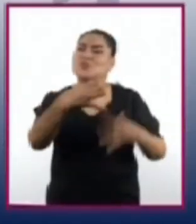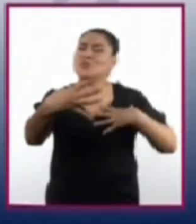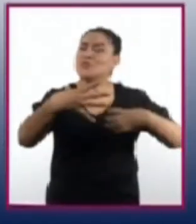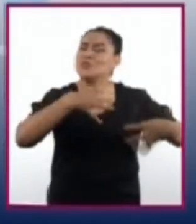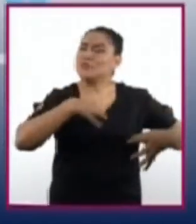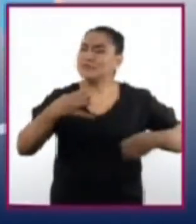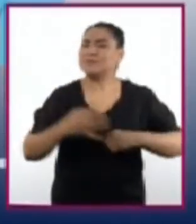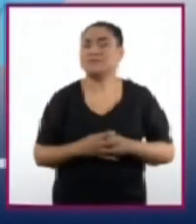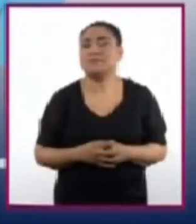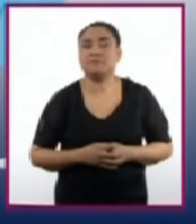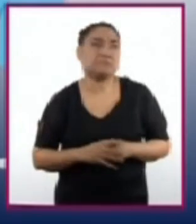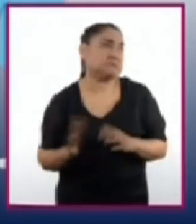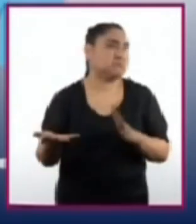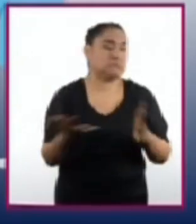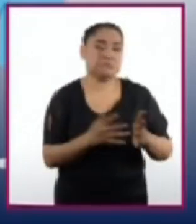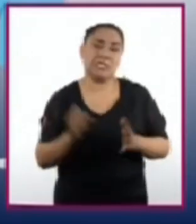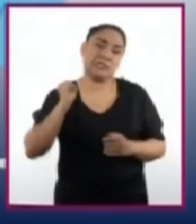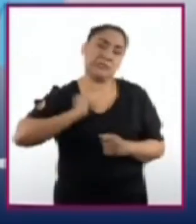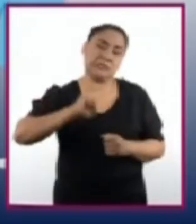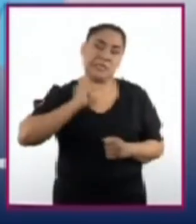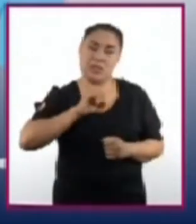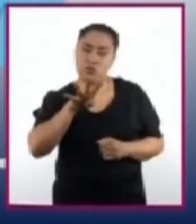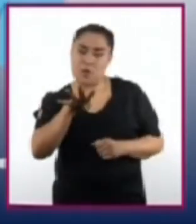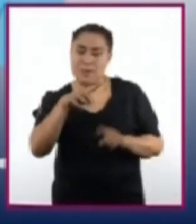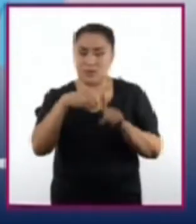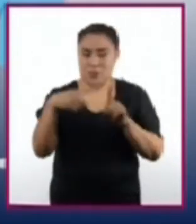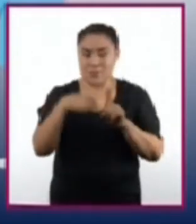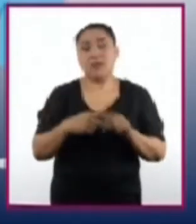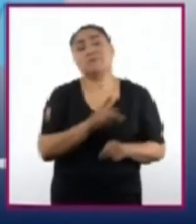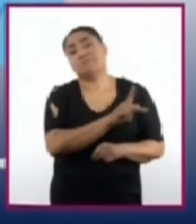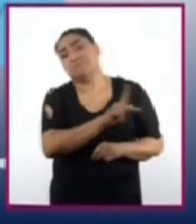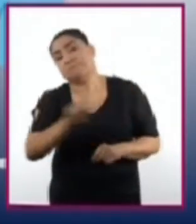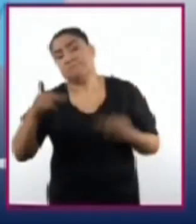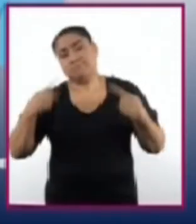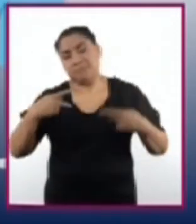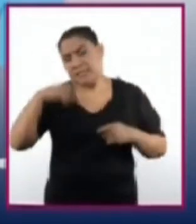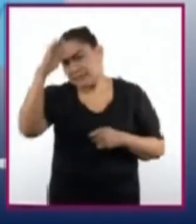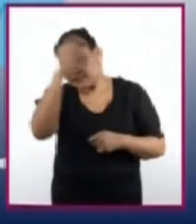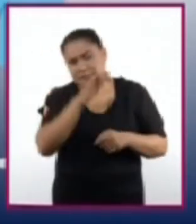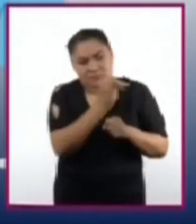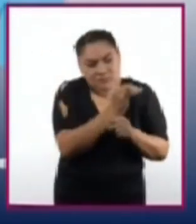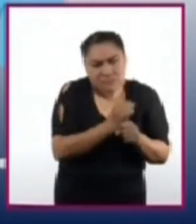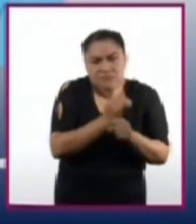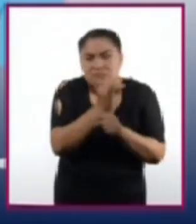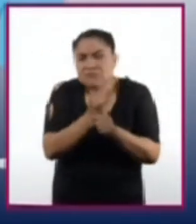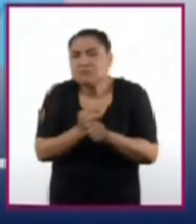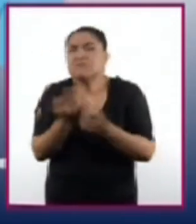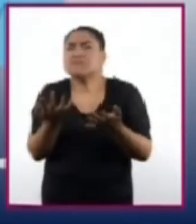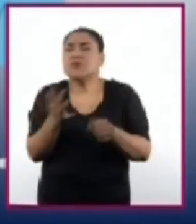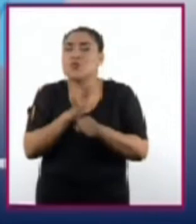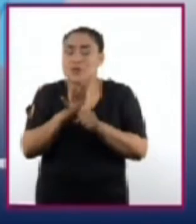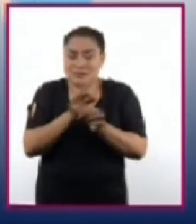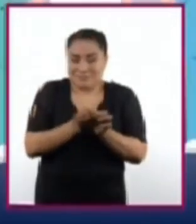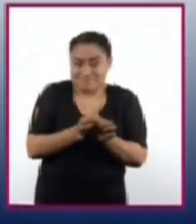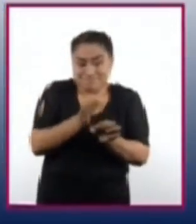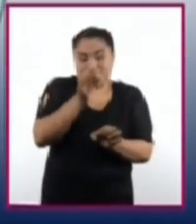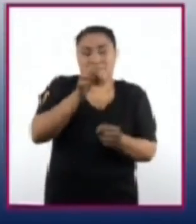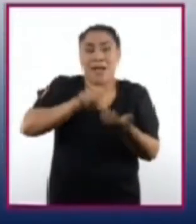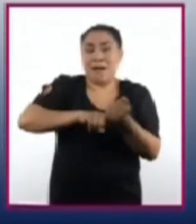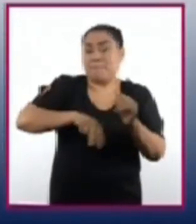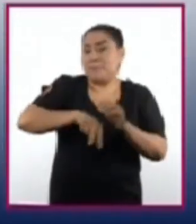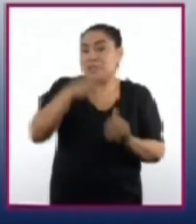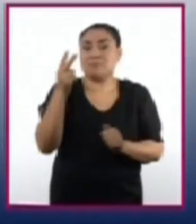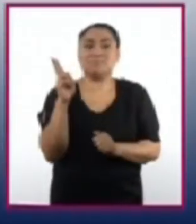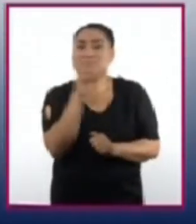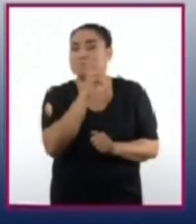A mediados del siglo XIX, varios científicos estudiaron qué ocurría cuando un tubo de cristal sin aire, es